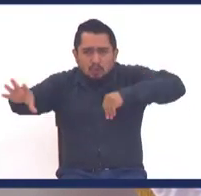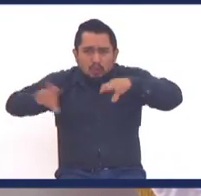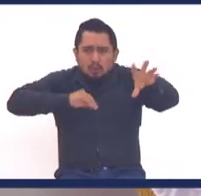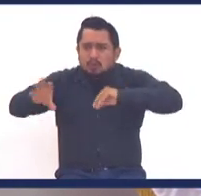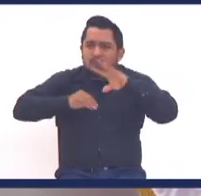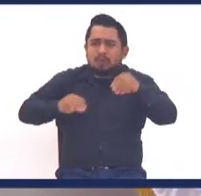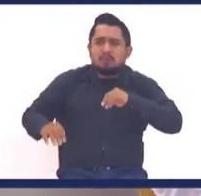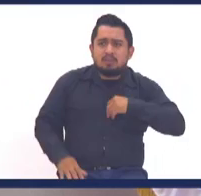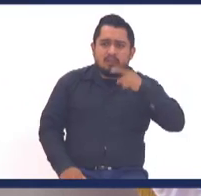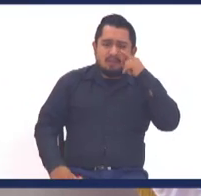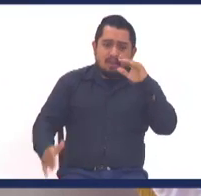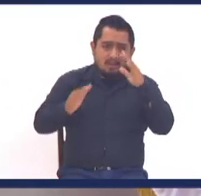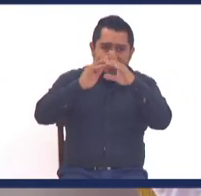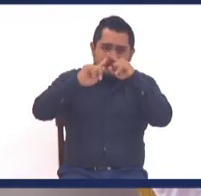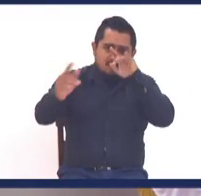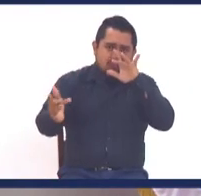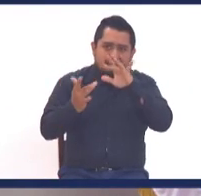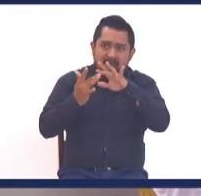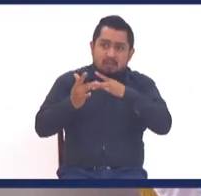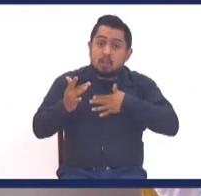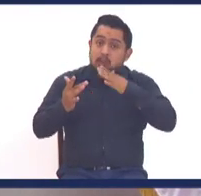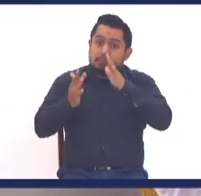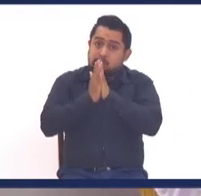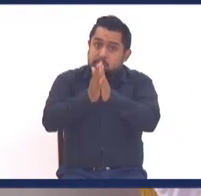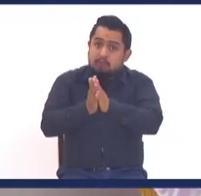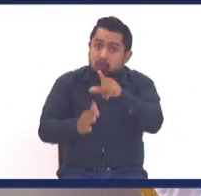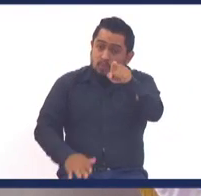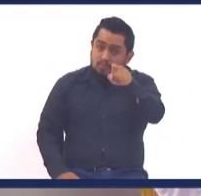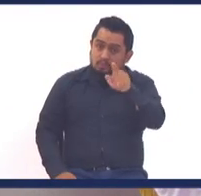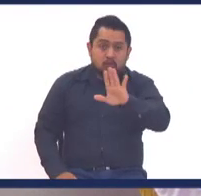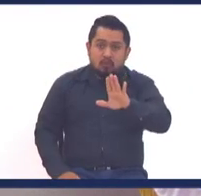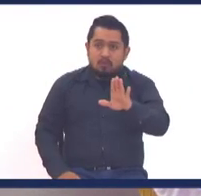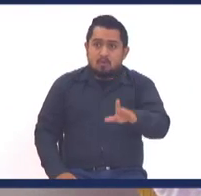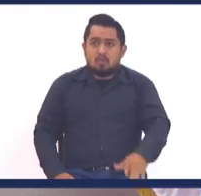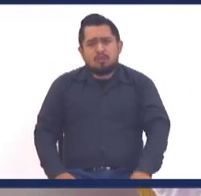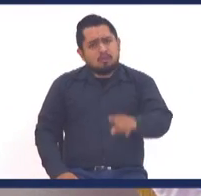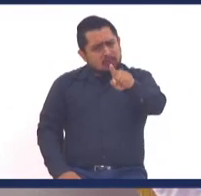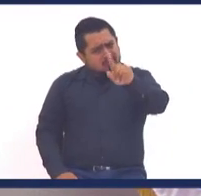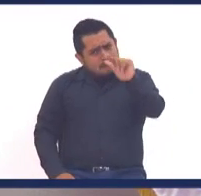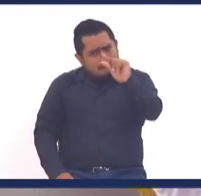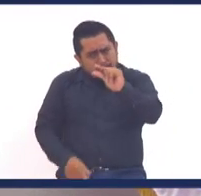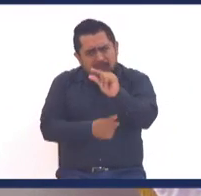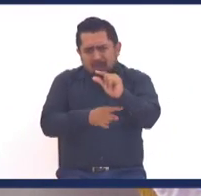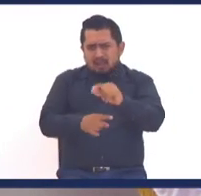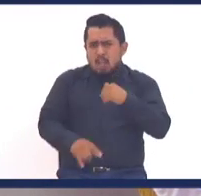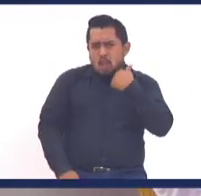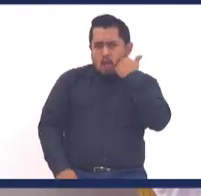y van a ver en la iglesia del aire, y no les pido una disculpa, les pido que, que le den chance a los jóvenes,